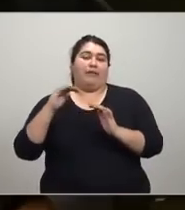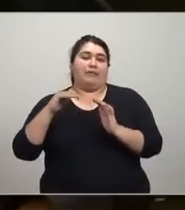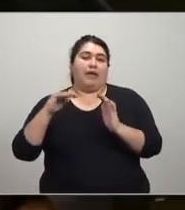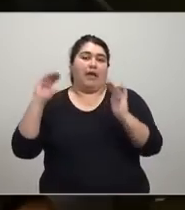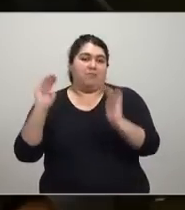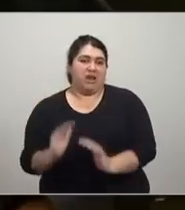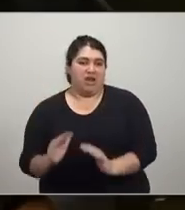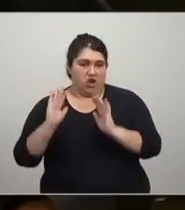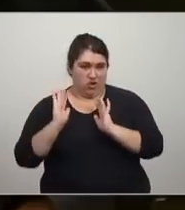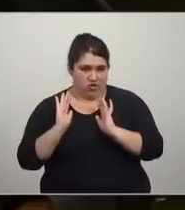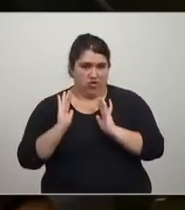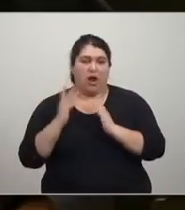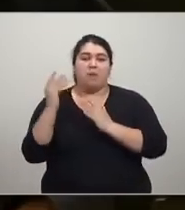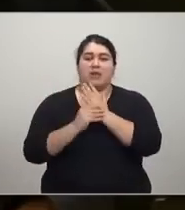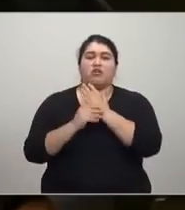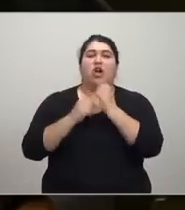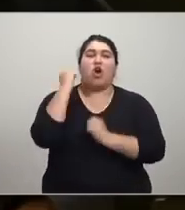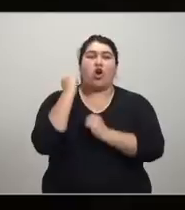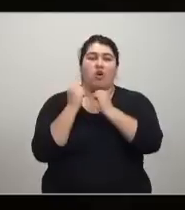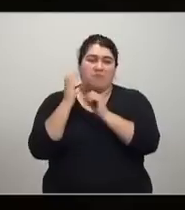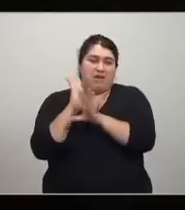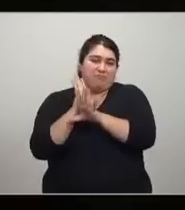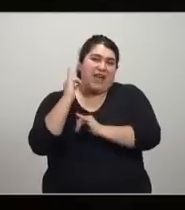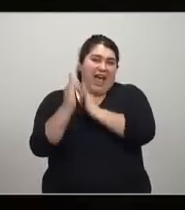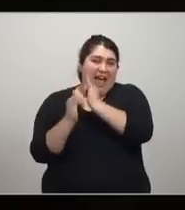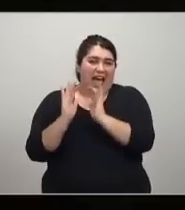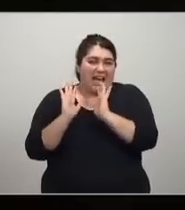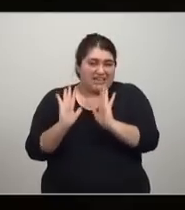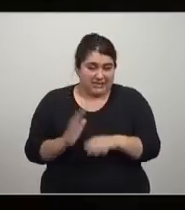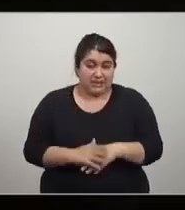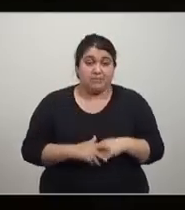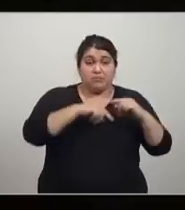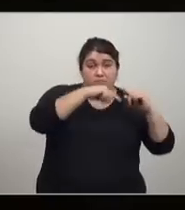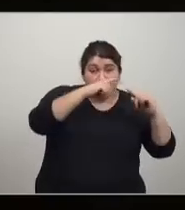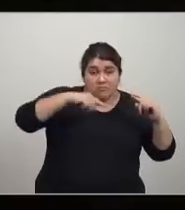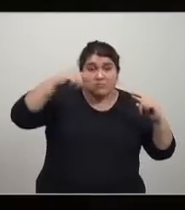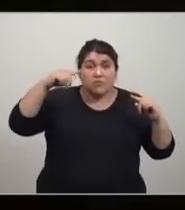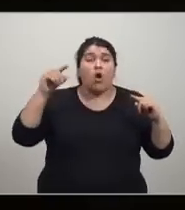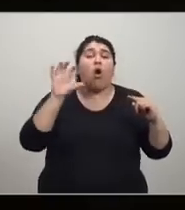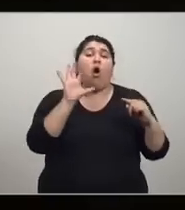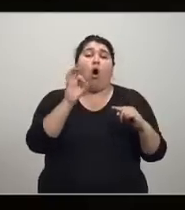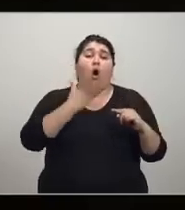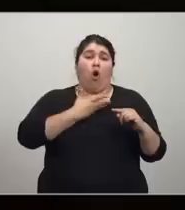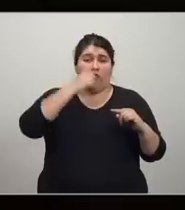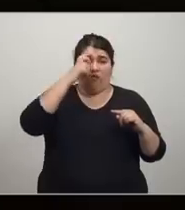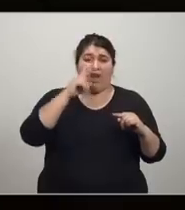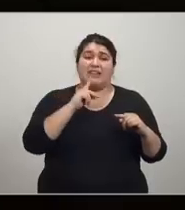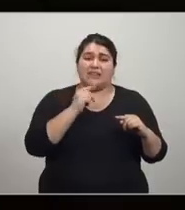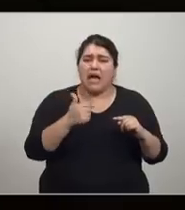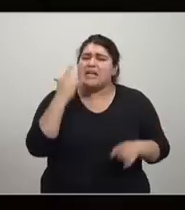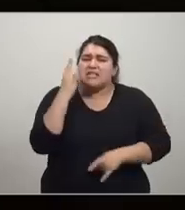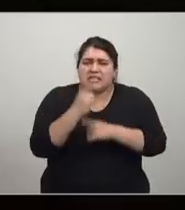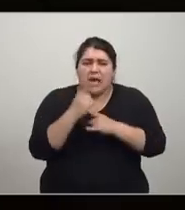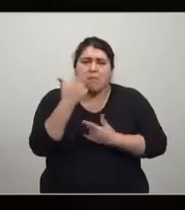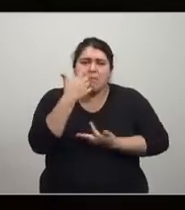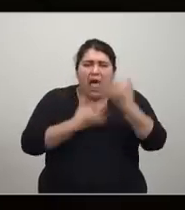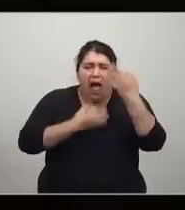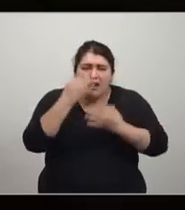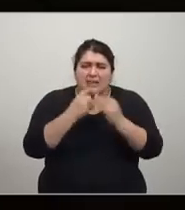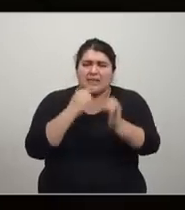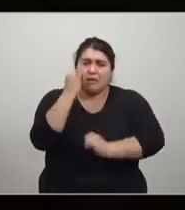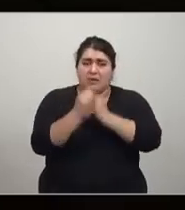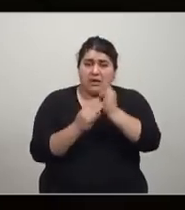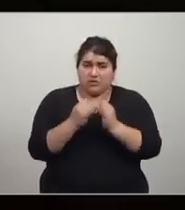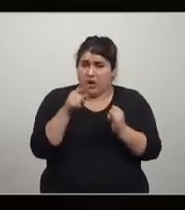dije, en microeconomía, un poquito intermedia de microeconomía. Y la curva de oferta siempre se puede buscar explicaciones, pero la verdad es que el mundo no